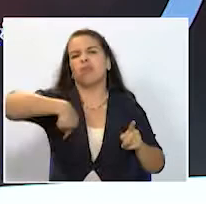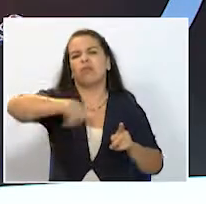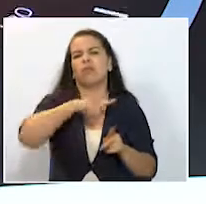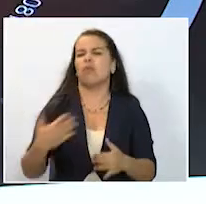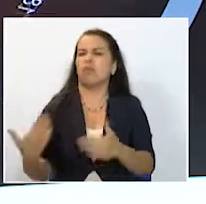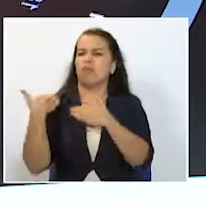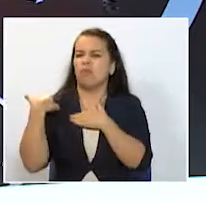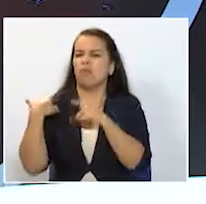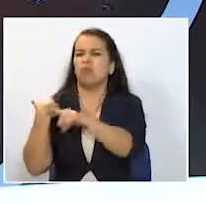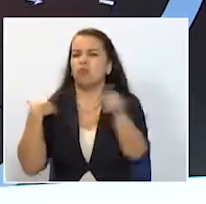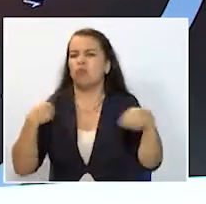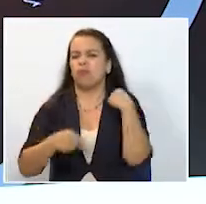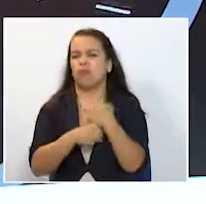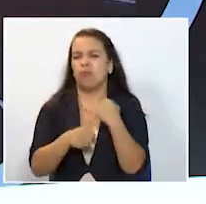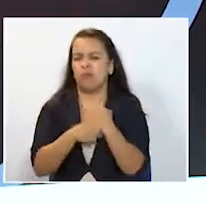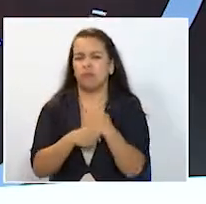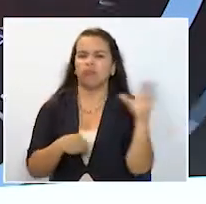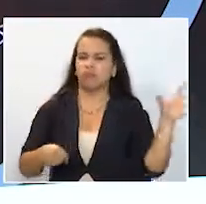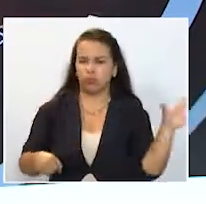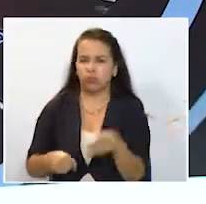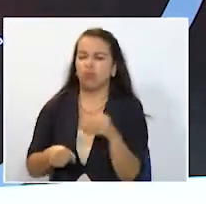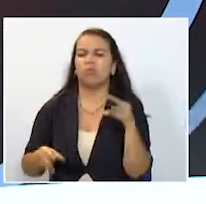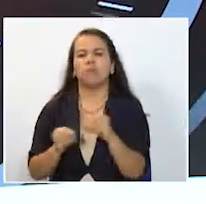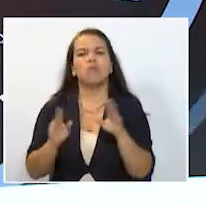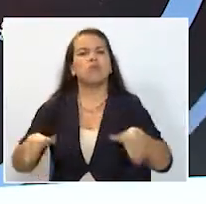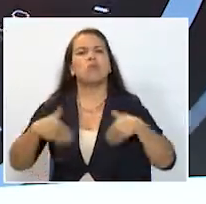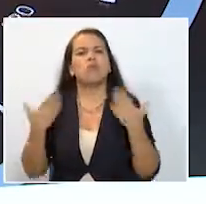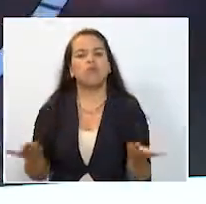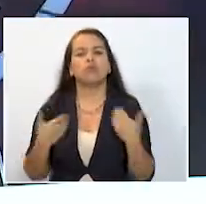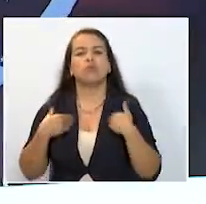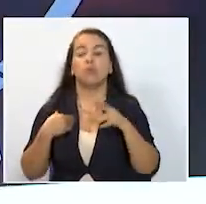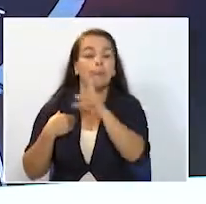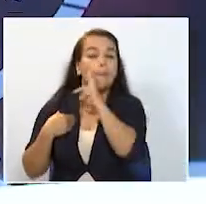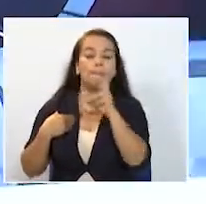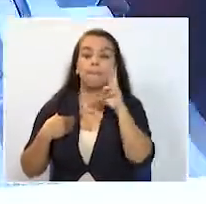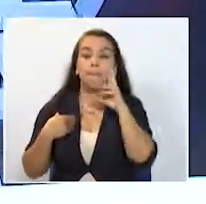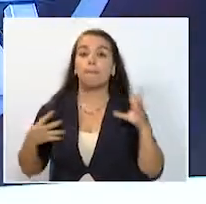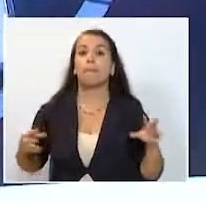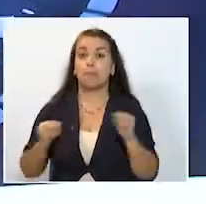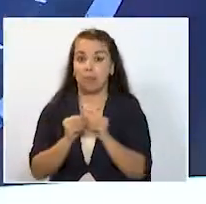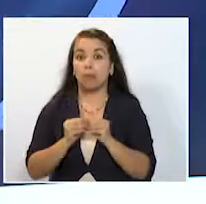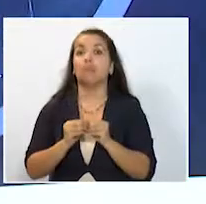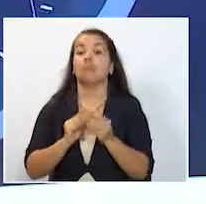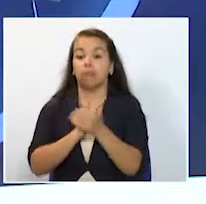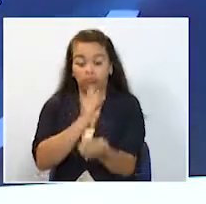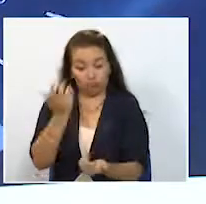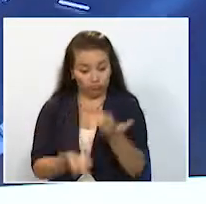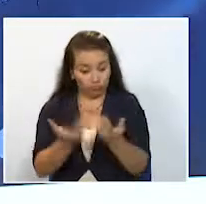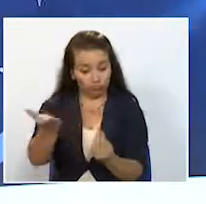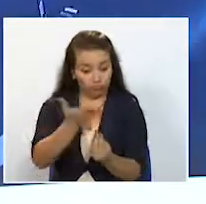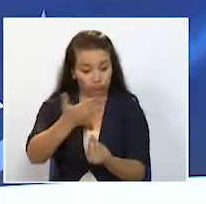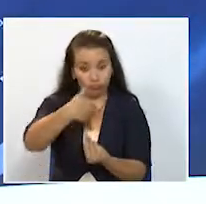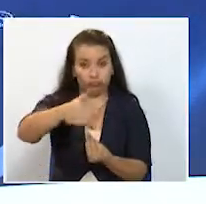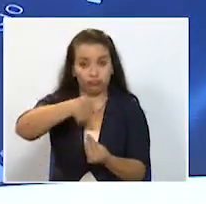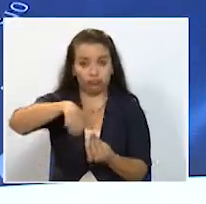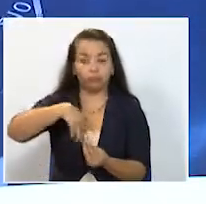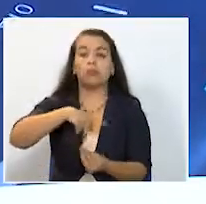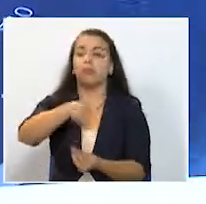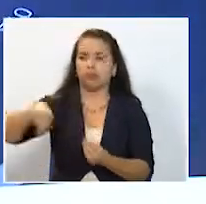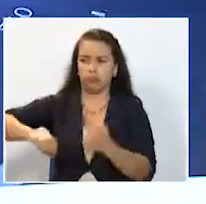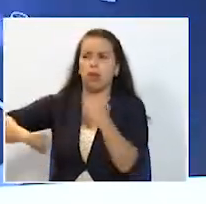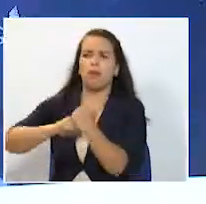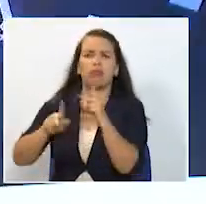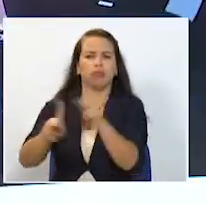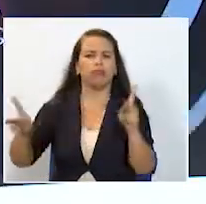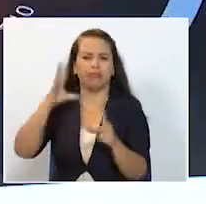dedicado a generar empleo para sus coterráneos a través de restaurantes y también aprovechando sus talentos culinarios en general sienten apoyo de todos